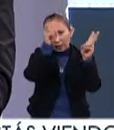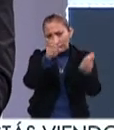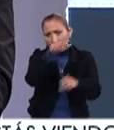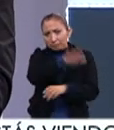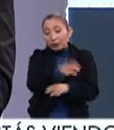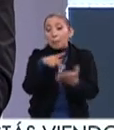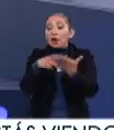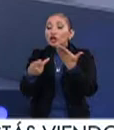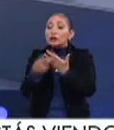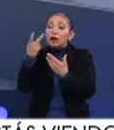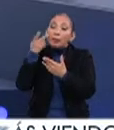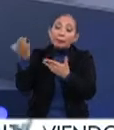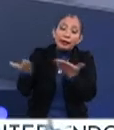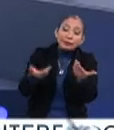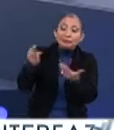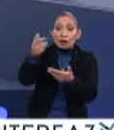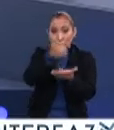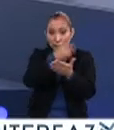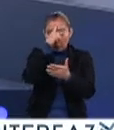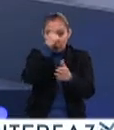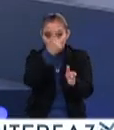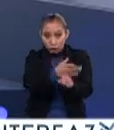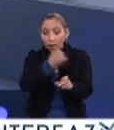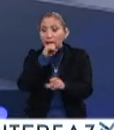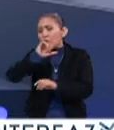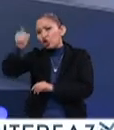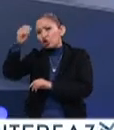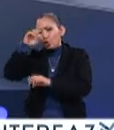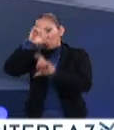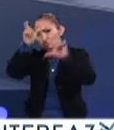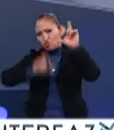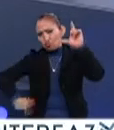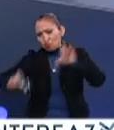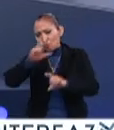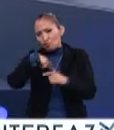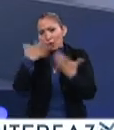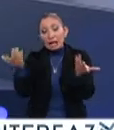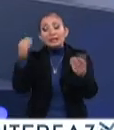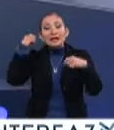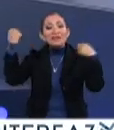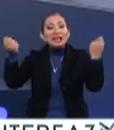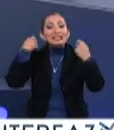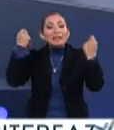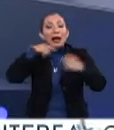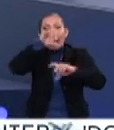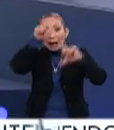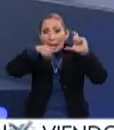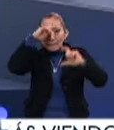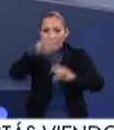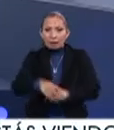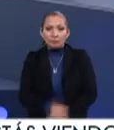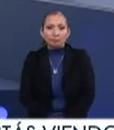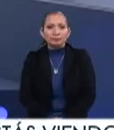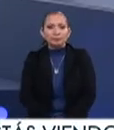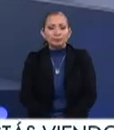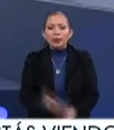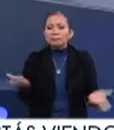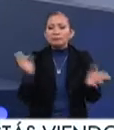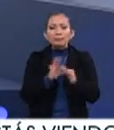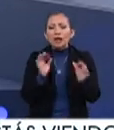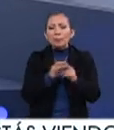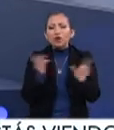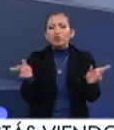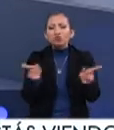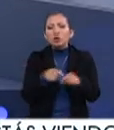proyectos de no solamente la Ciudad de México, sino también de todo el país, el Abierto es un festival a nivel nacional. Cuéntanos un poco